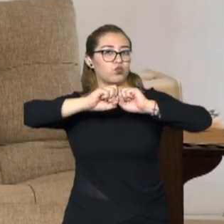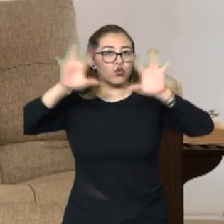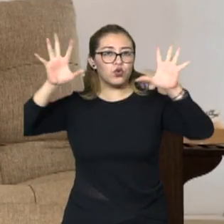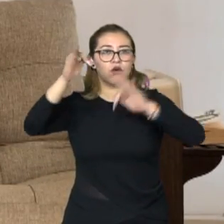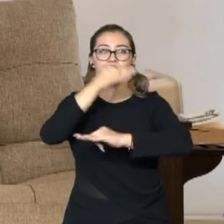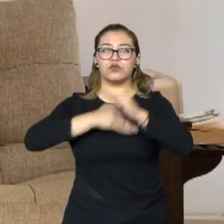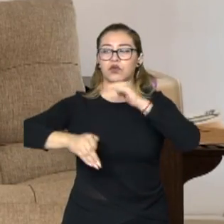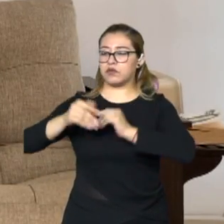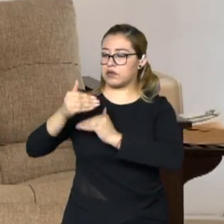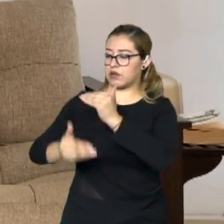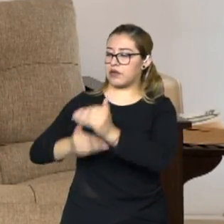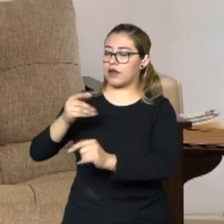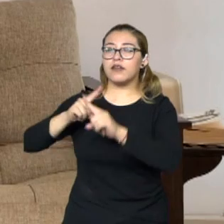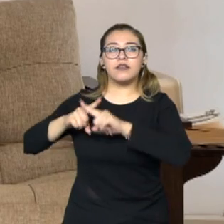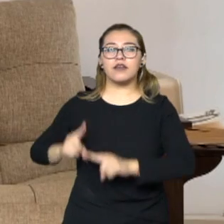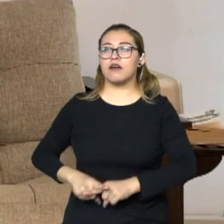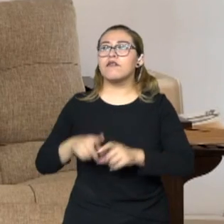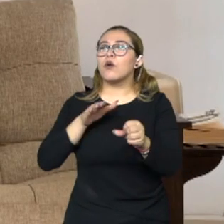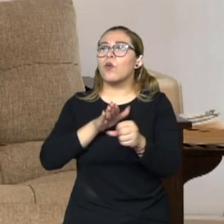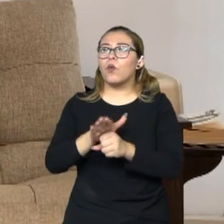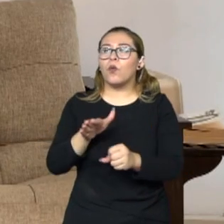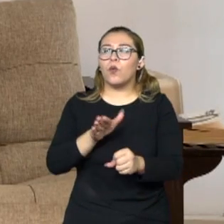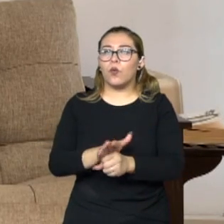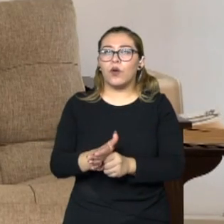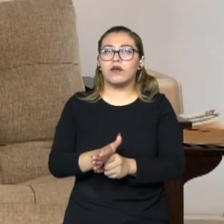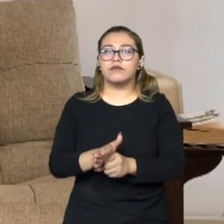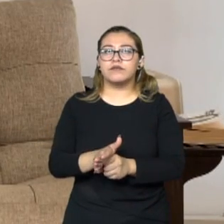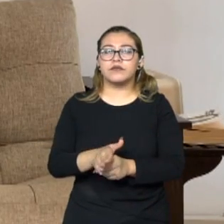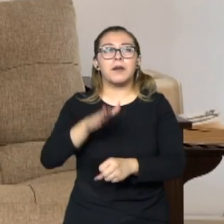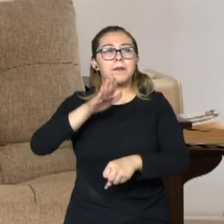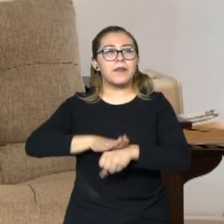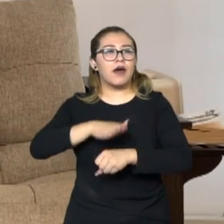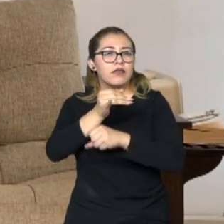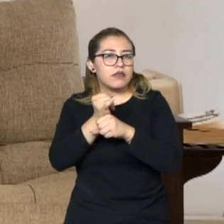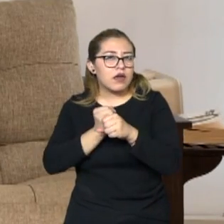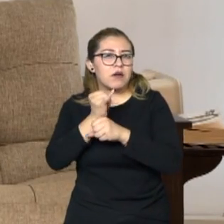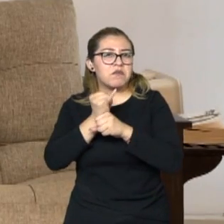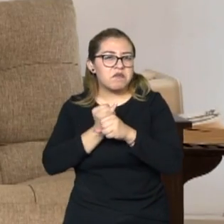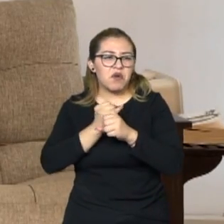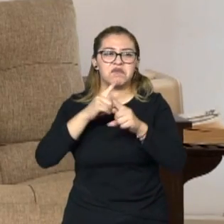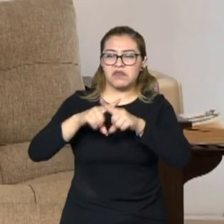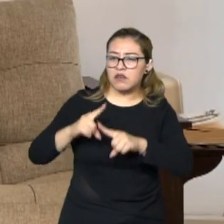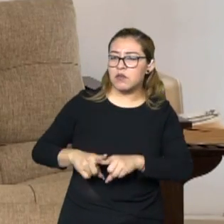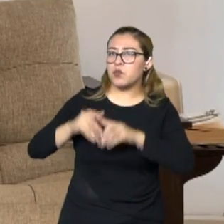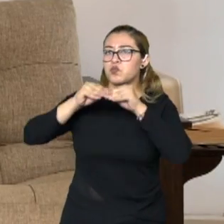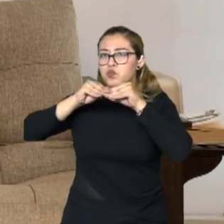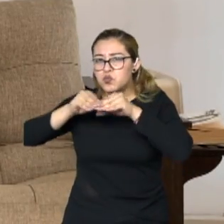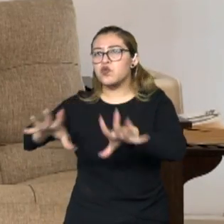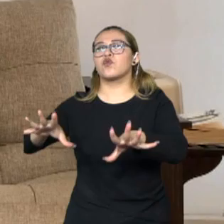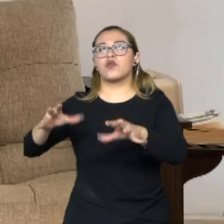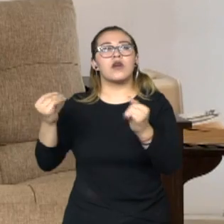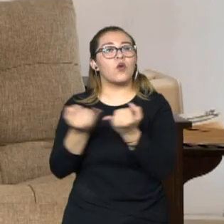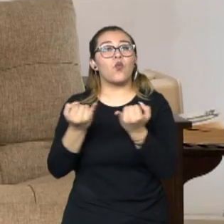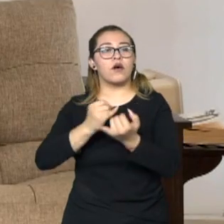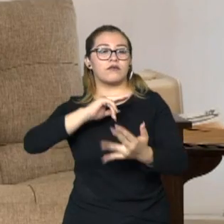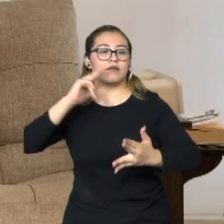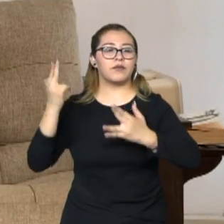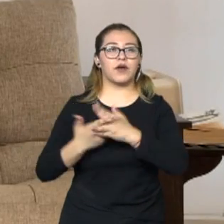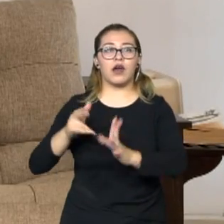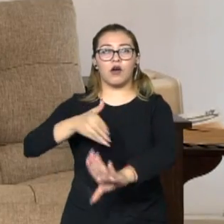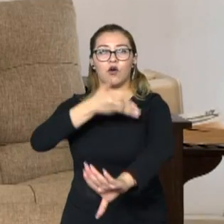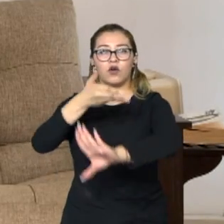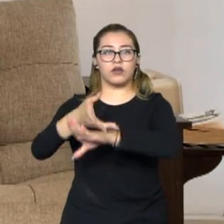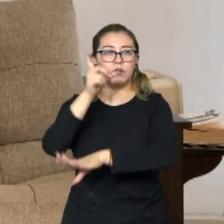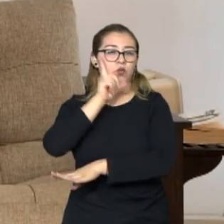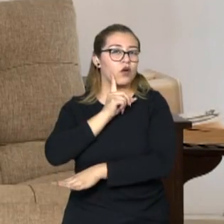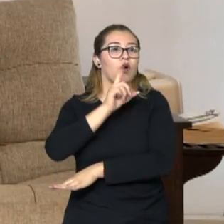los procesos de investigación y de judicialización de los feminicidios, por ejemplo.